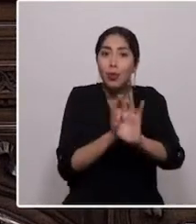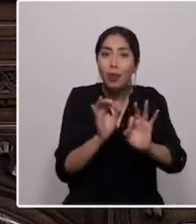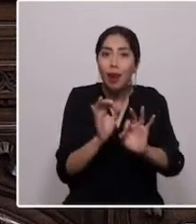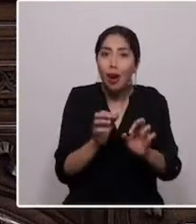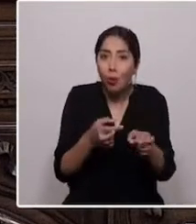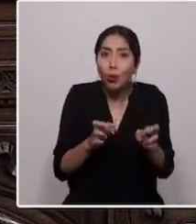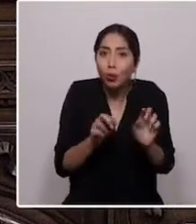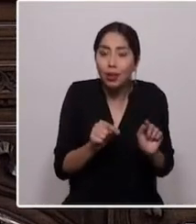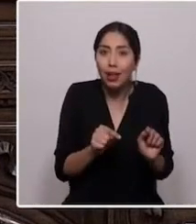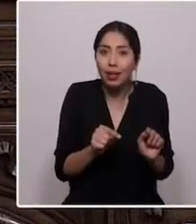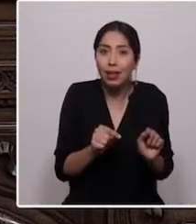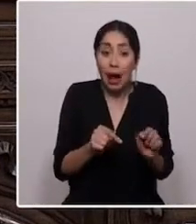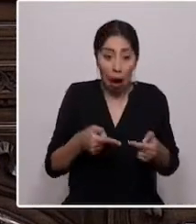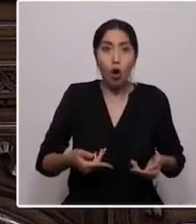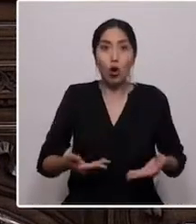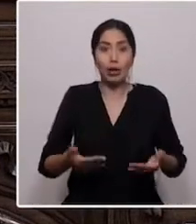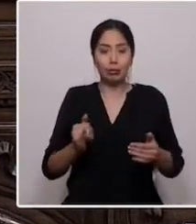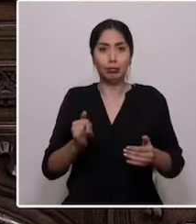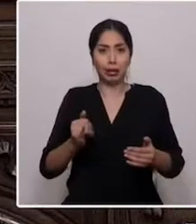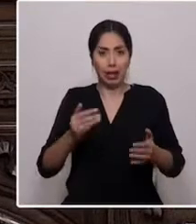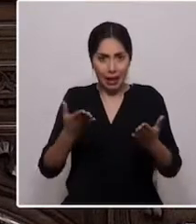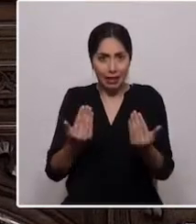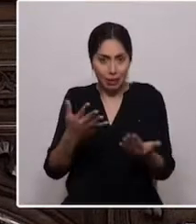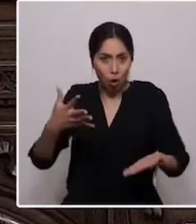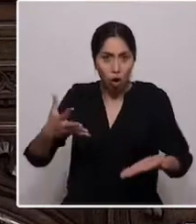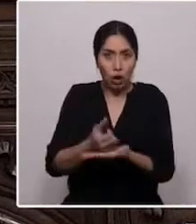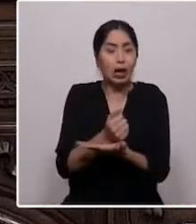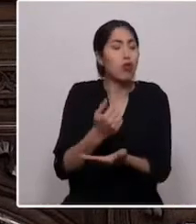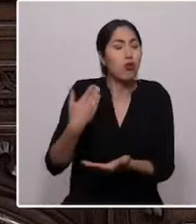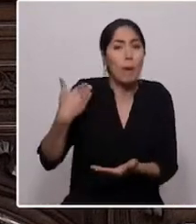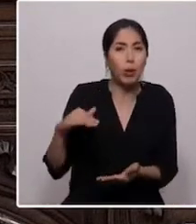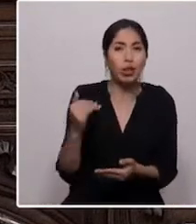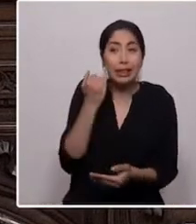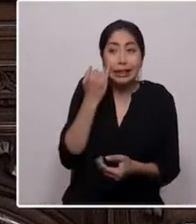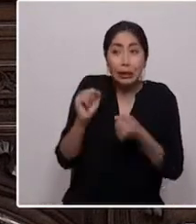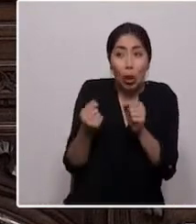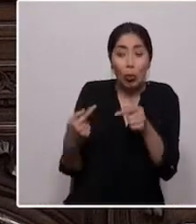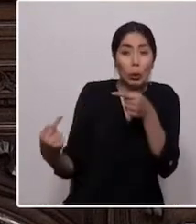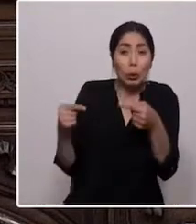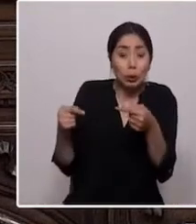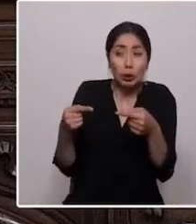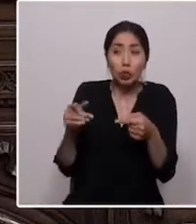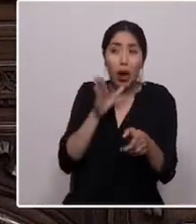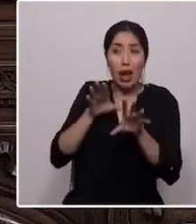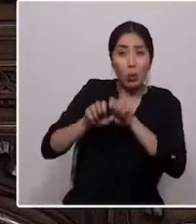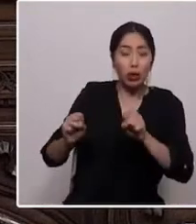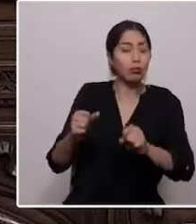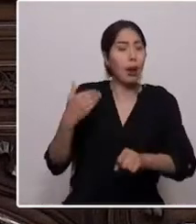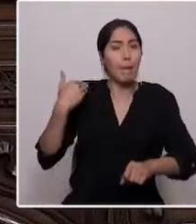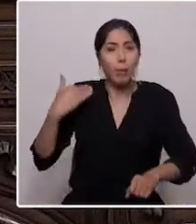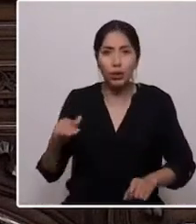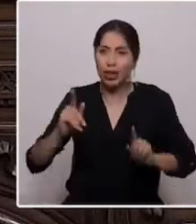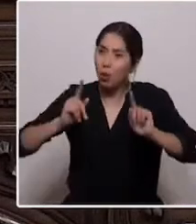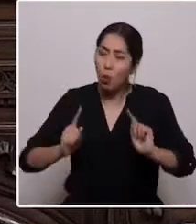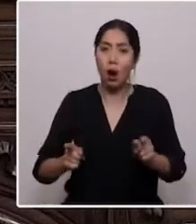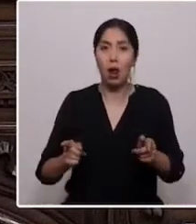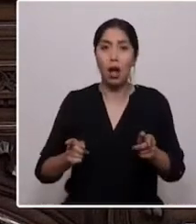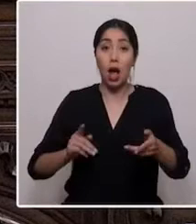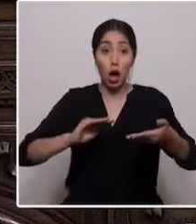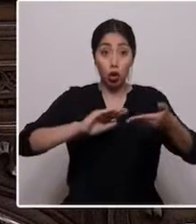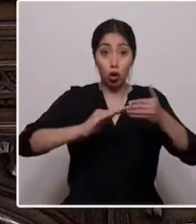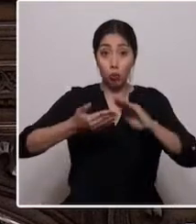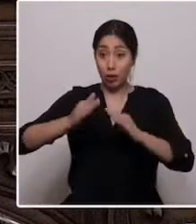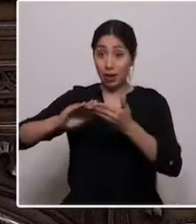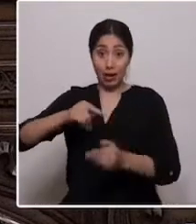nos merecemos lograrlo, a pesar de lo incómodo y de los desacuerdos. La gran comunidad que denominamos Chile